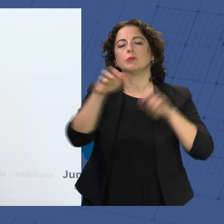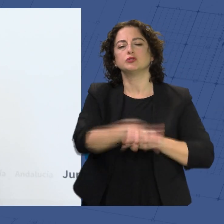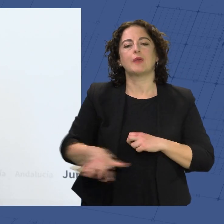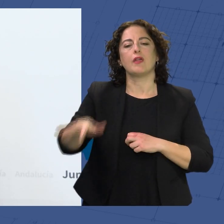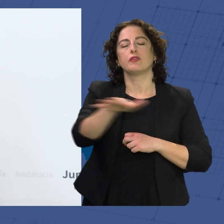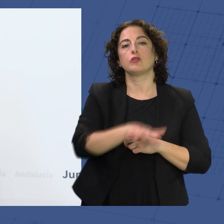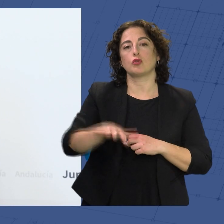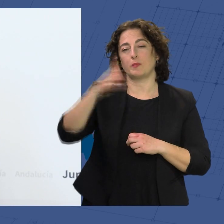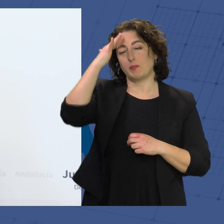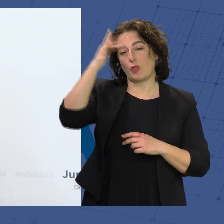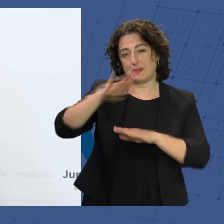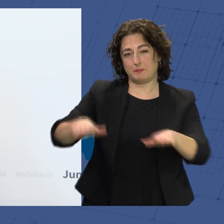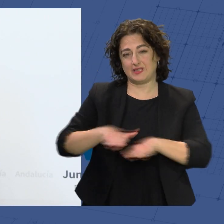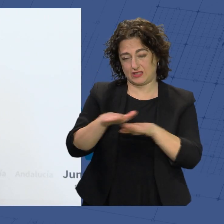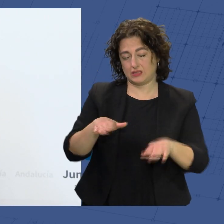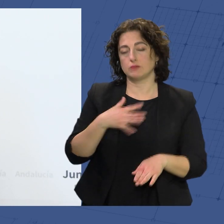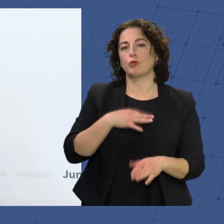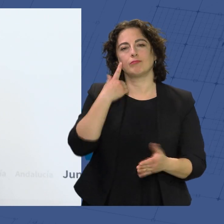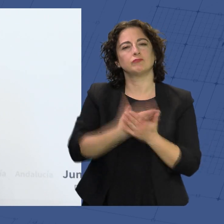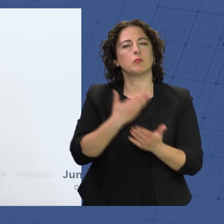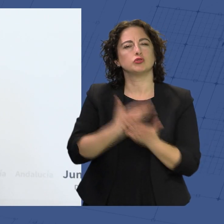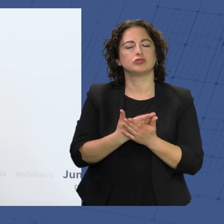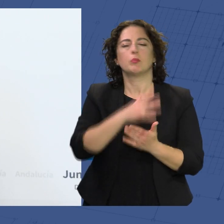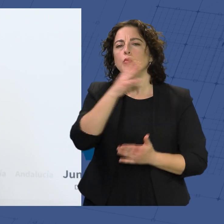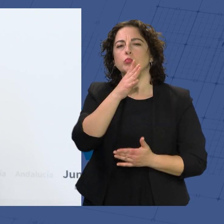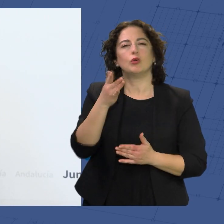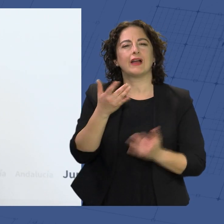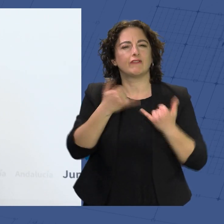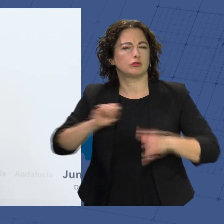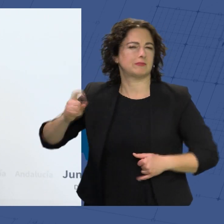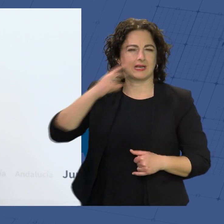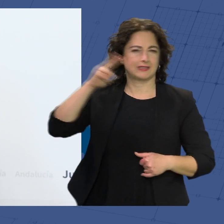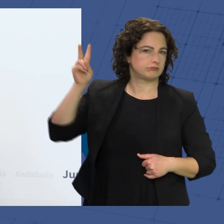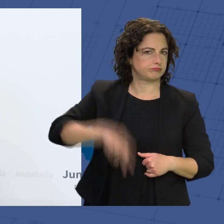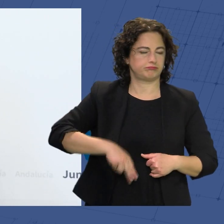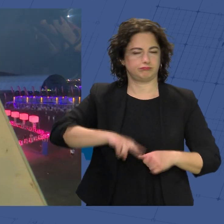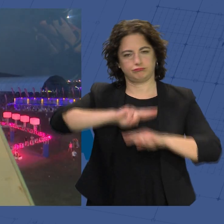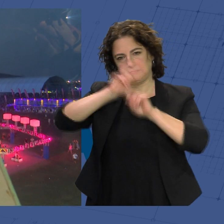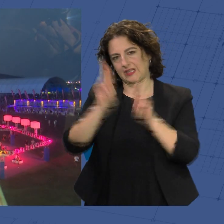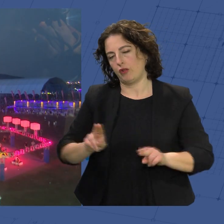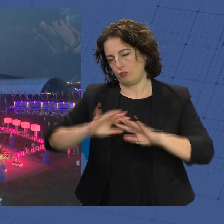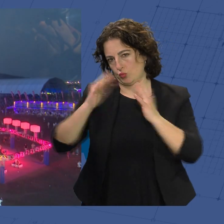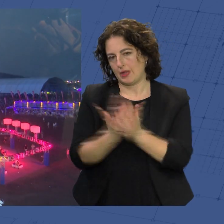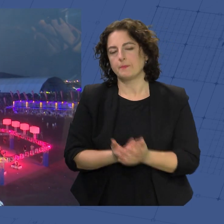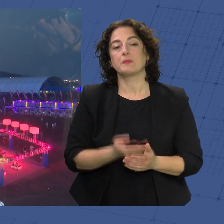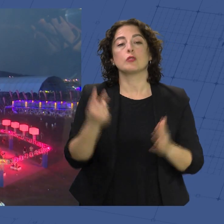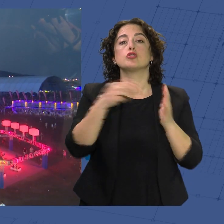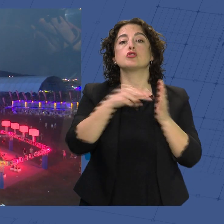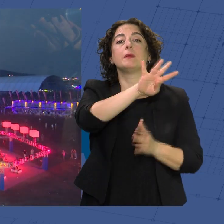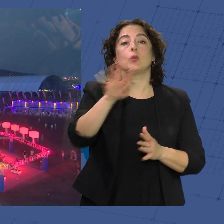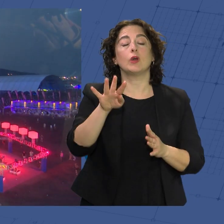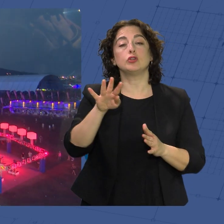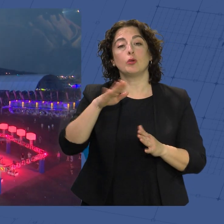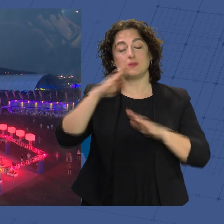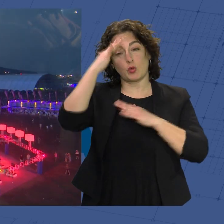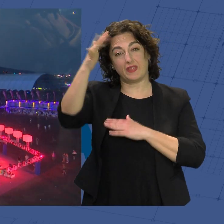donde Dream Beach podrá demostrar porque es uno de los eventos más reconocidos y respetados a nivel mundial. En 2024, Dream Beach